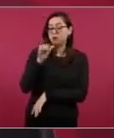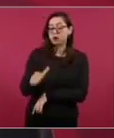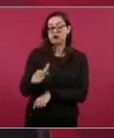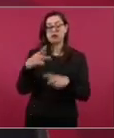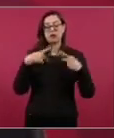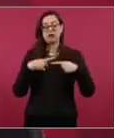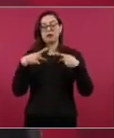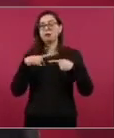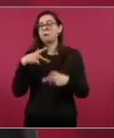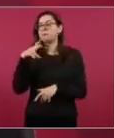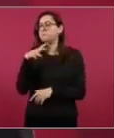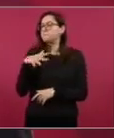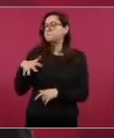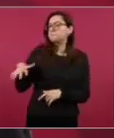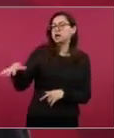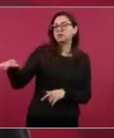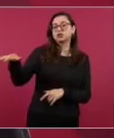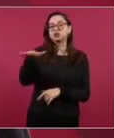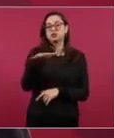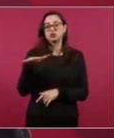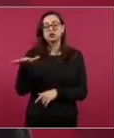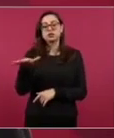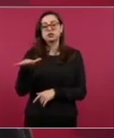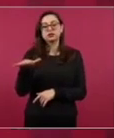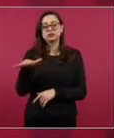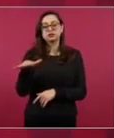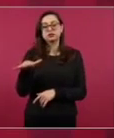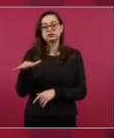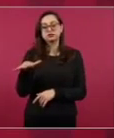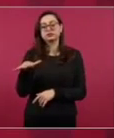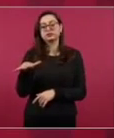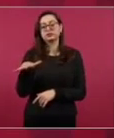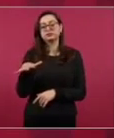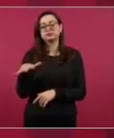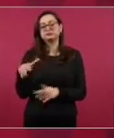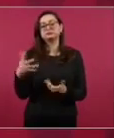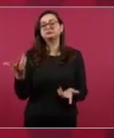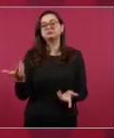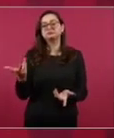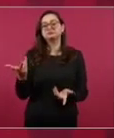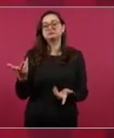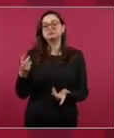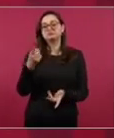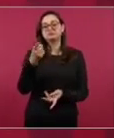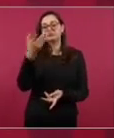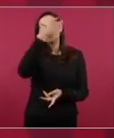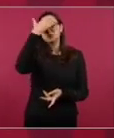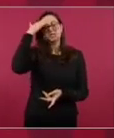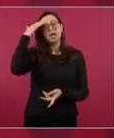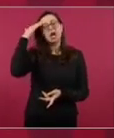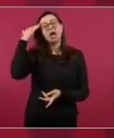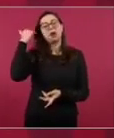cuenta o no sabe